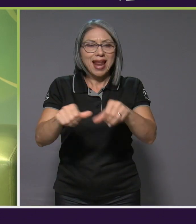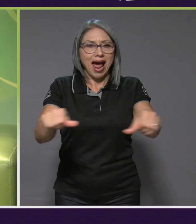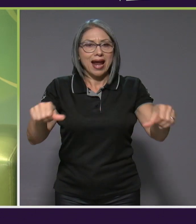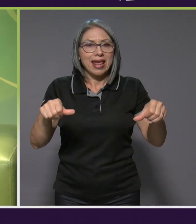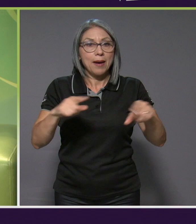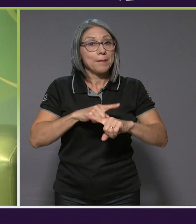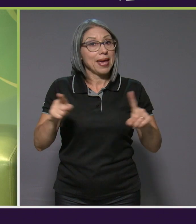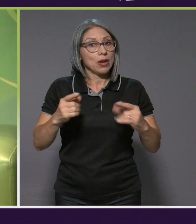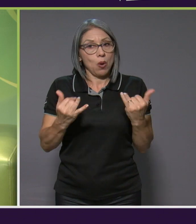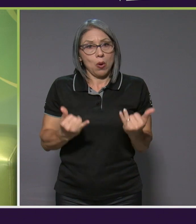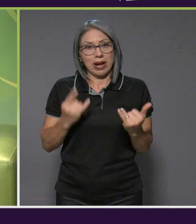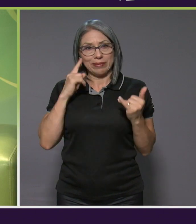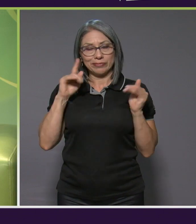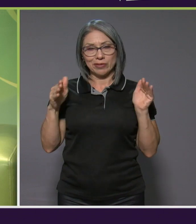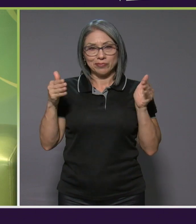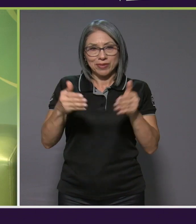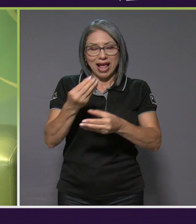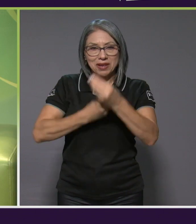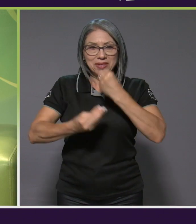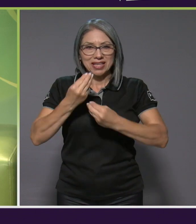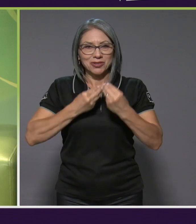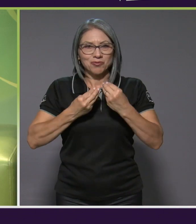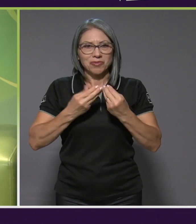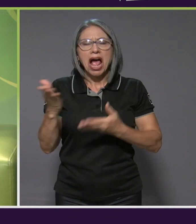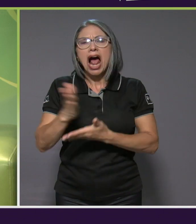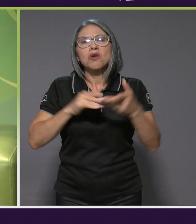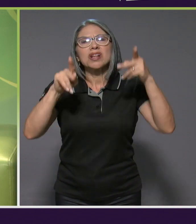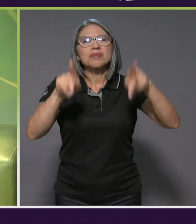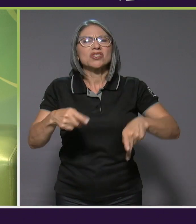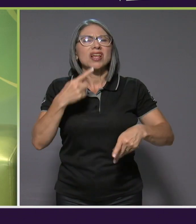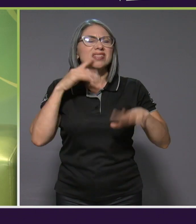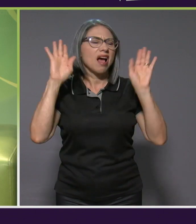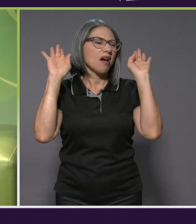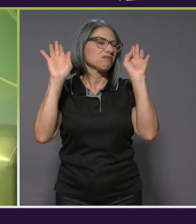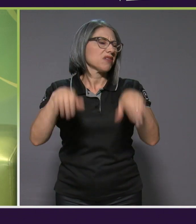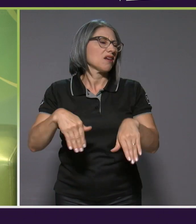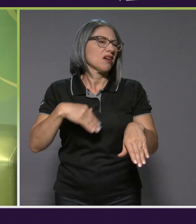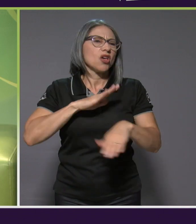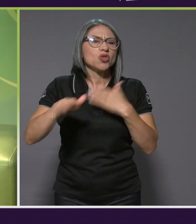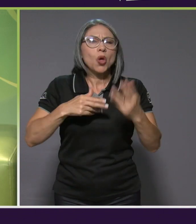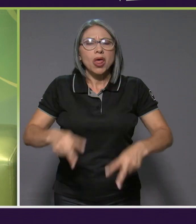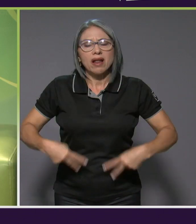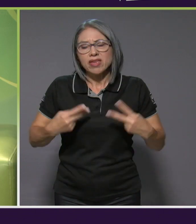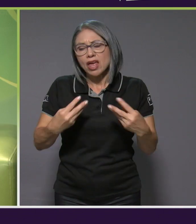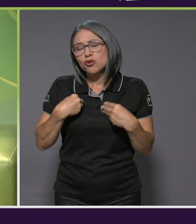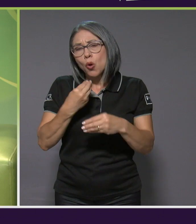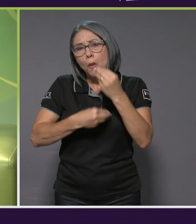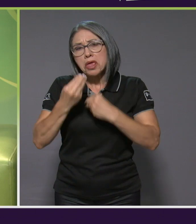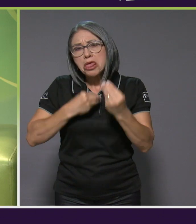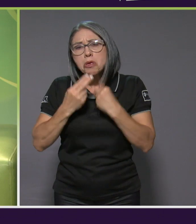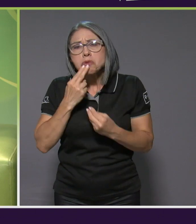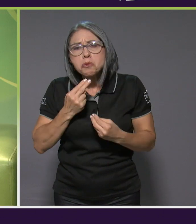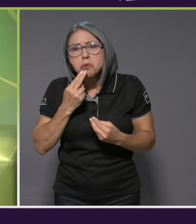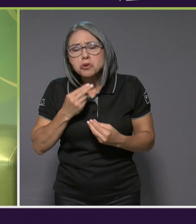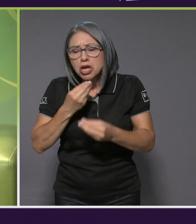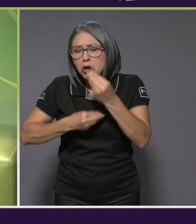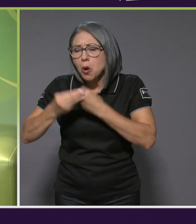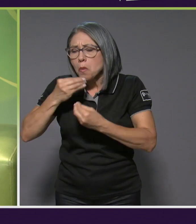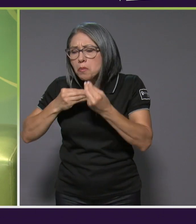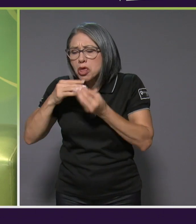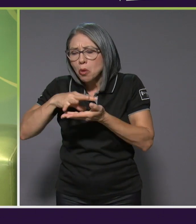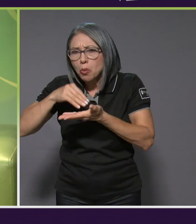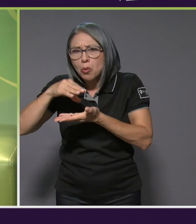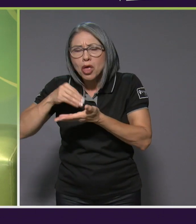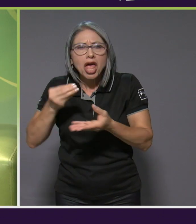alimentación, ah, bueno, es que yo toda la vida por si ya he comido mucho dulce o toda la vida yo he comido muchas harinas o mucha